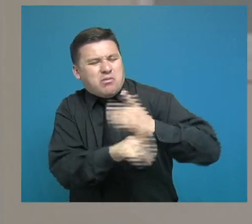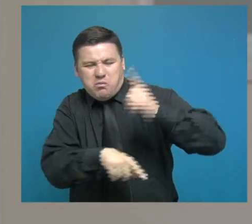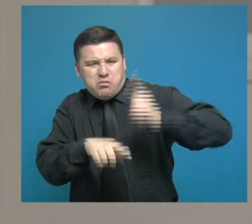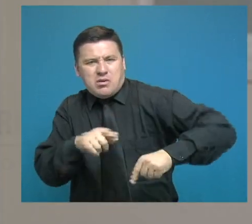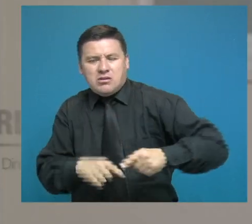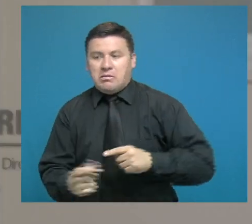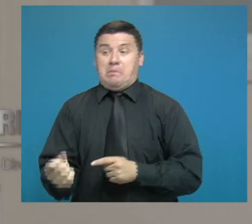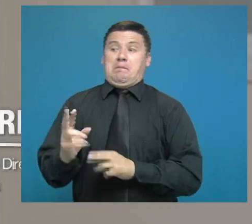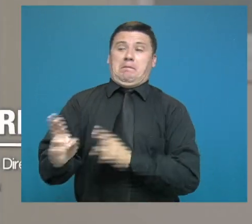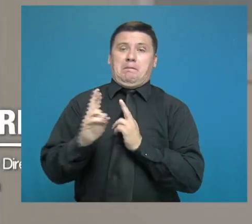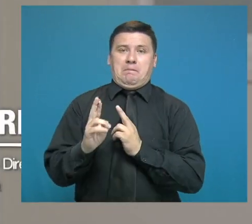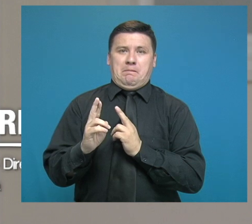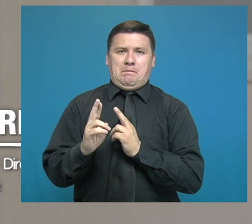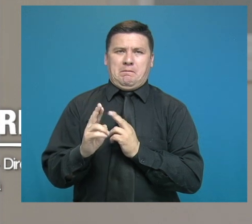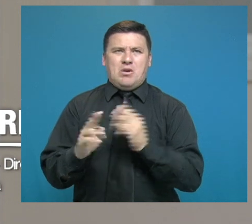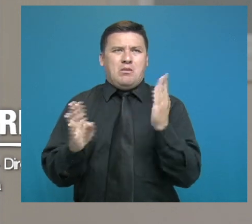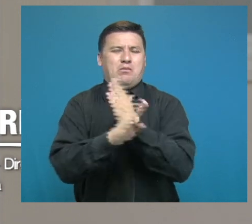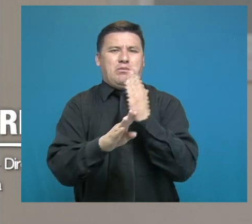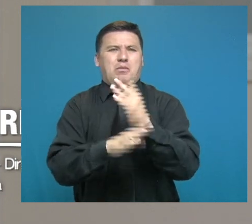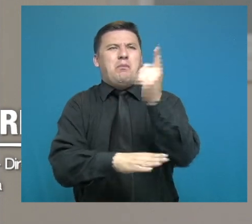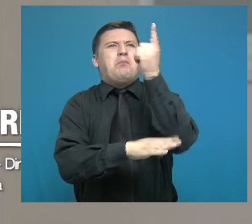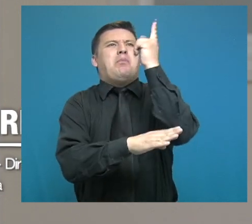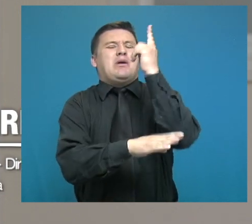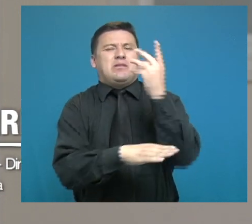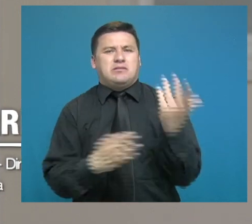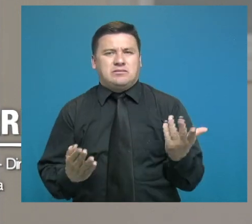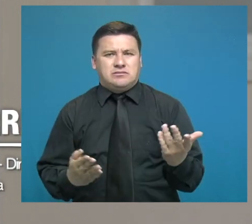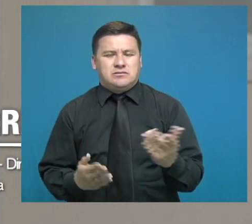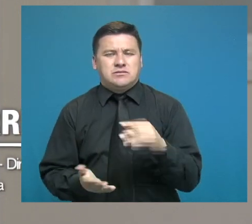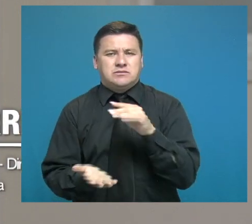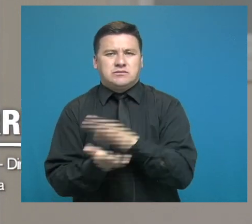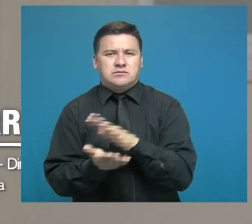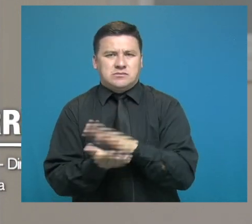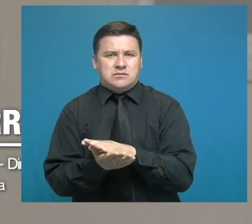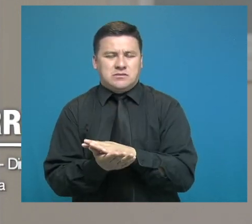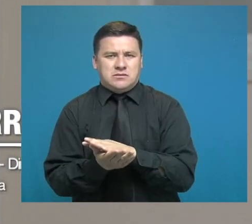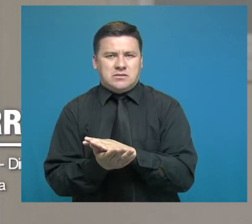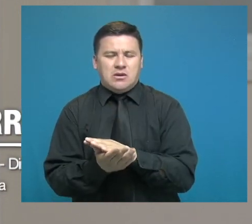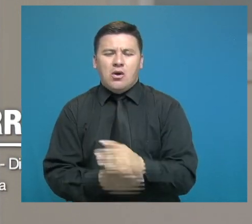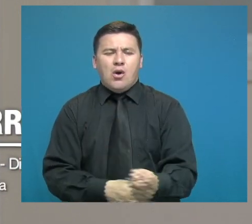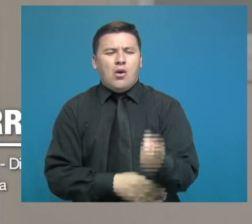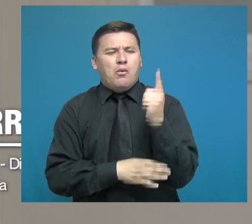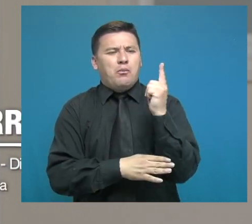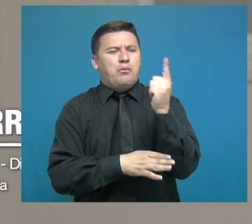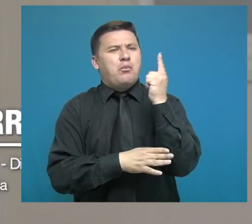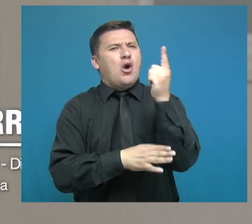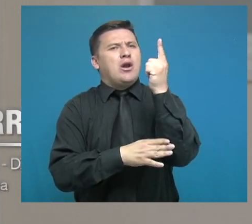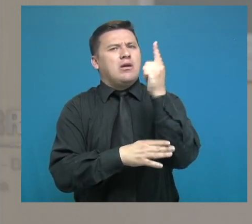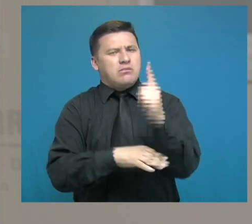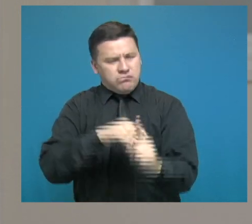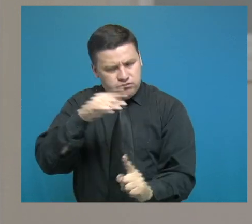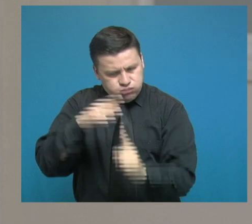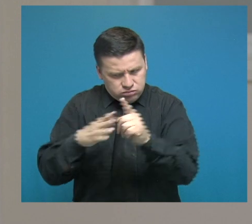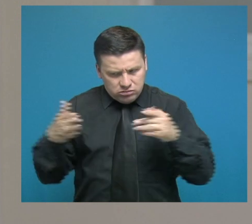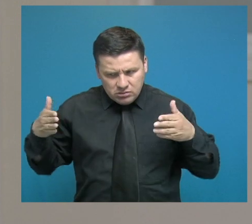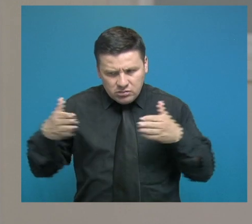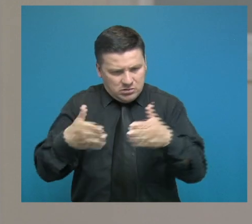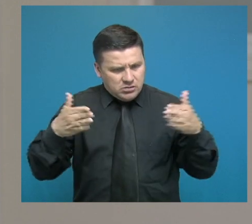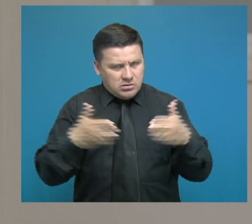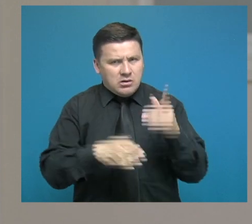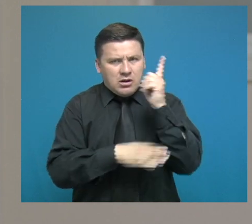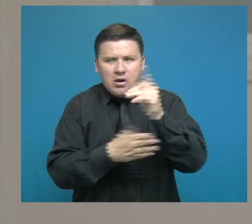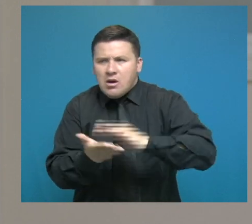para resolver sus conflictos políticos. Para permitir que por la vía política emergieran